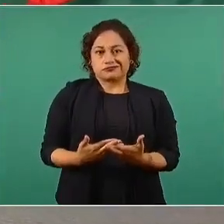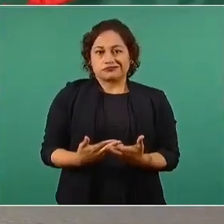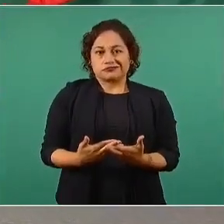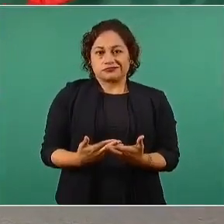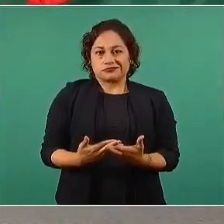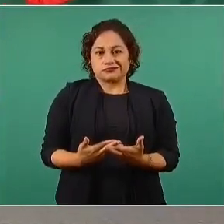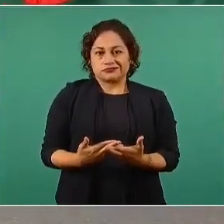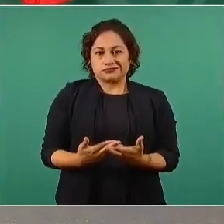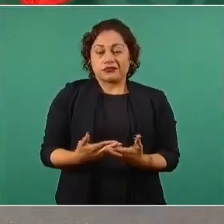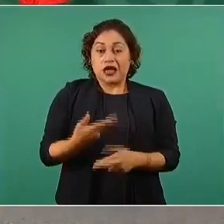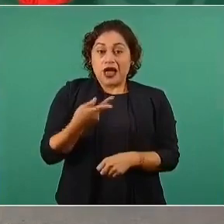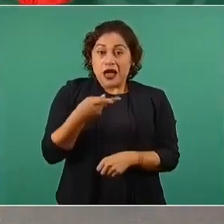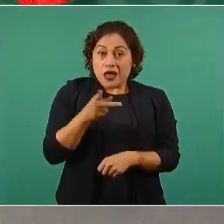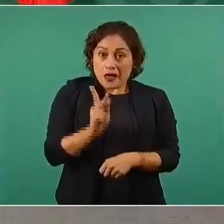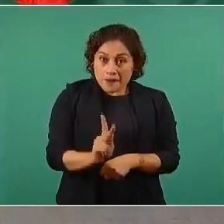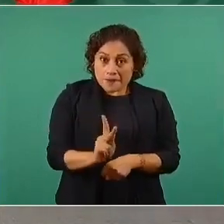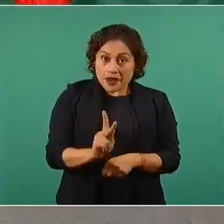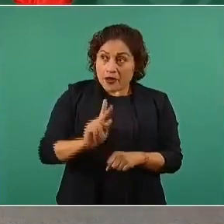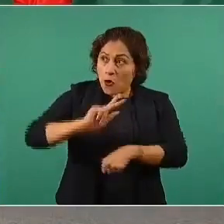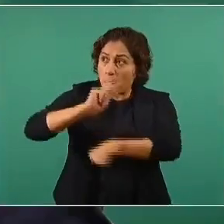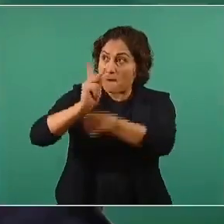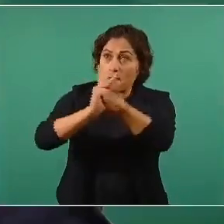combustibles del extranjero